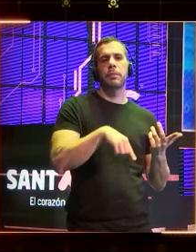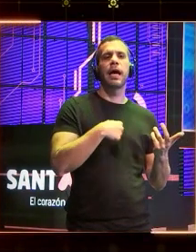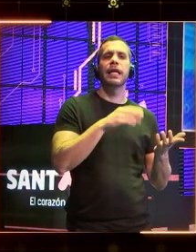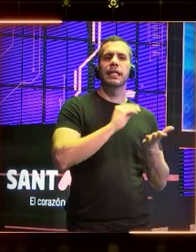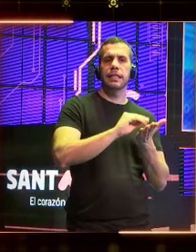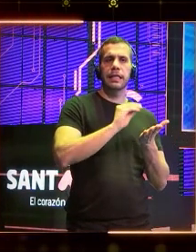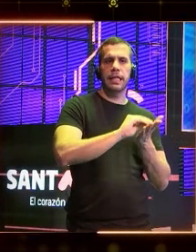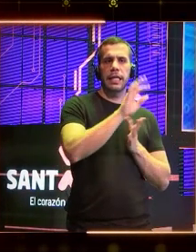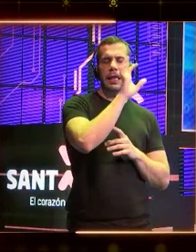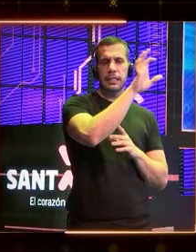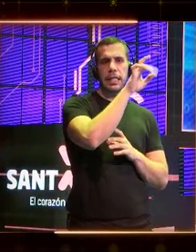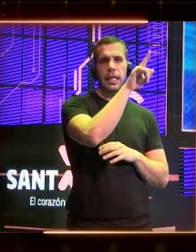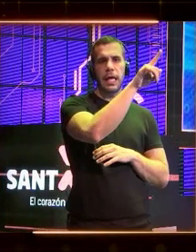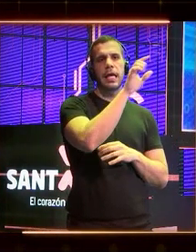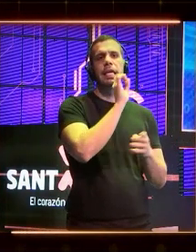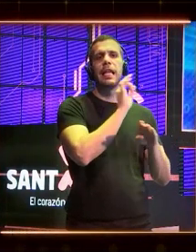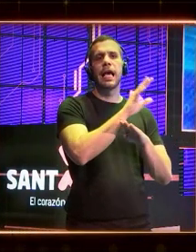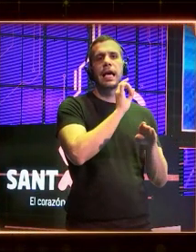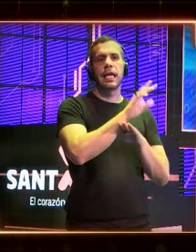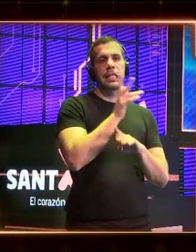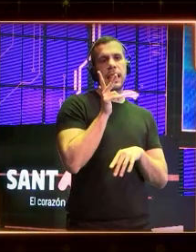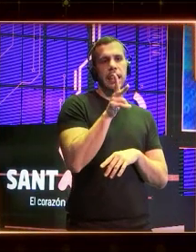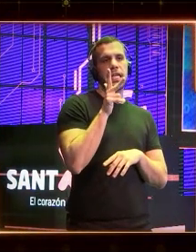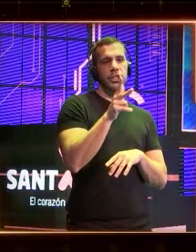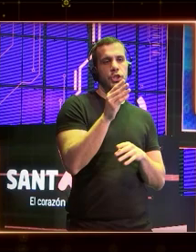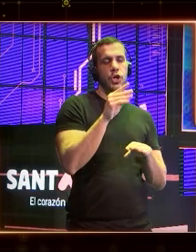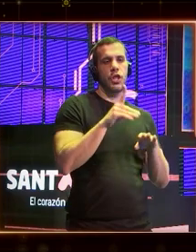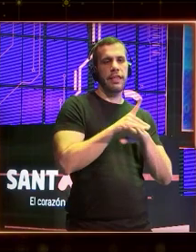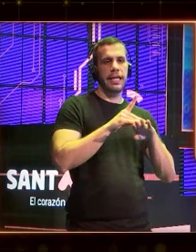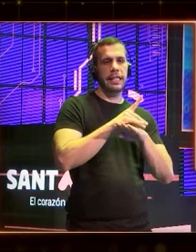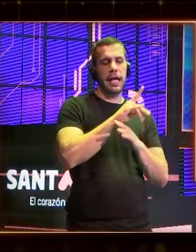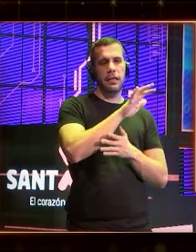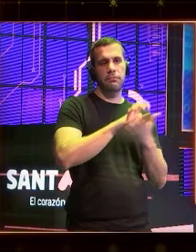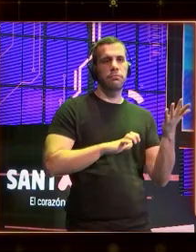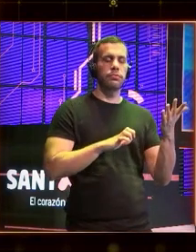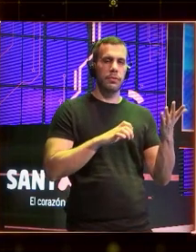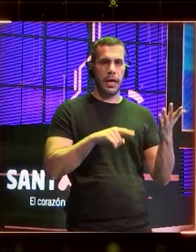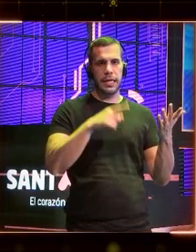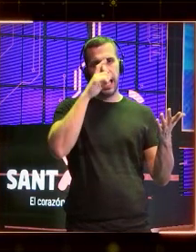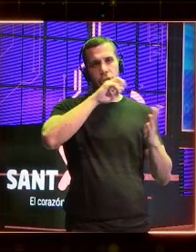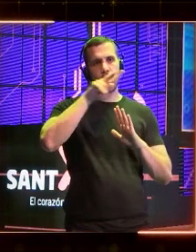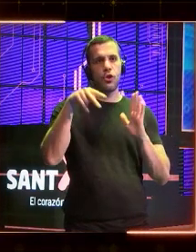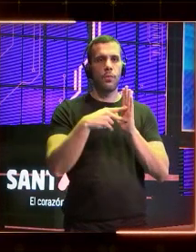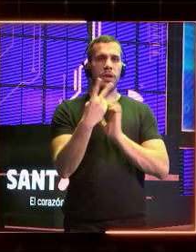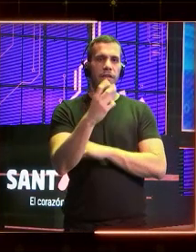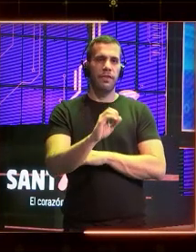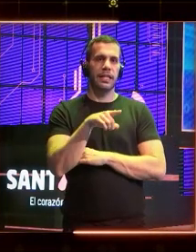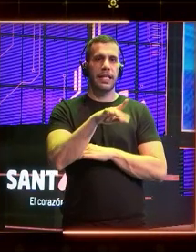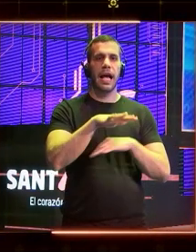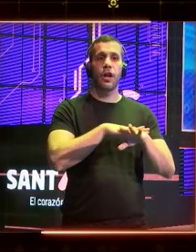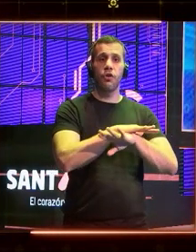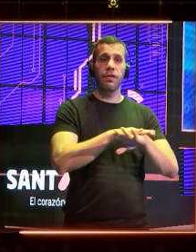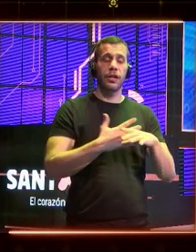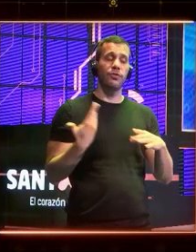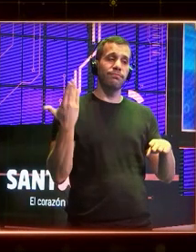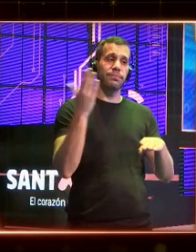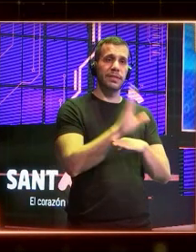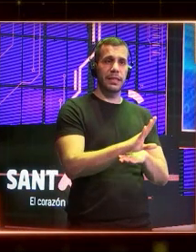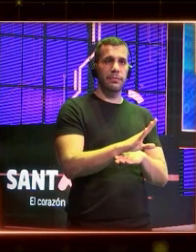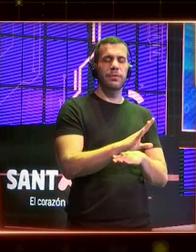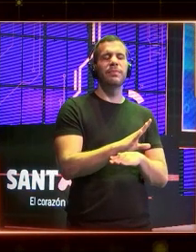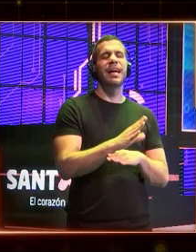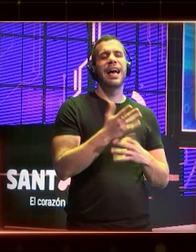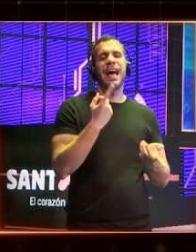en la Carta de Derechos Digitales que presentamos como presidente del Gobierno en diciembre de 2020. ¿Por qué hacía falta una Carta de Derechos